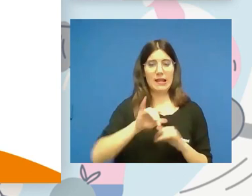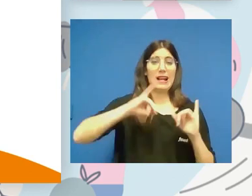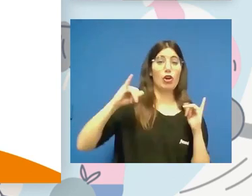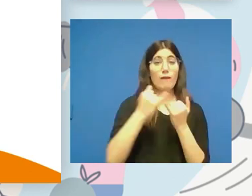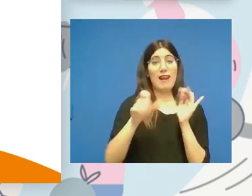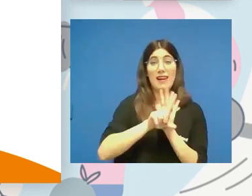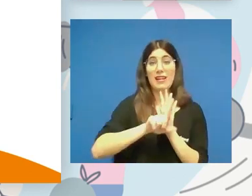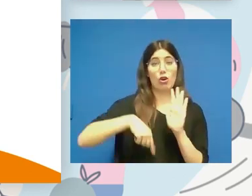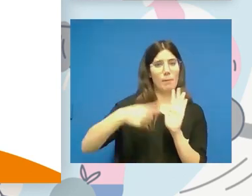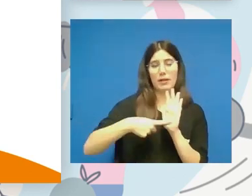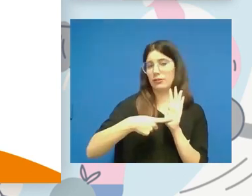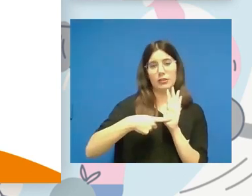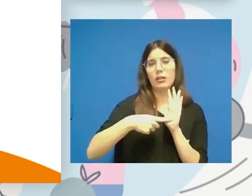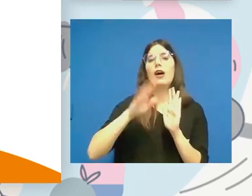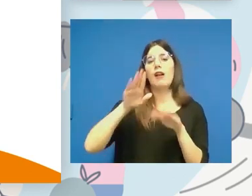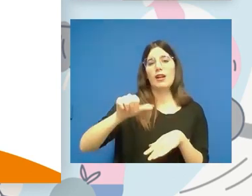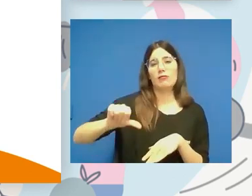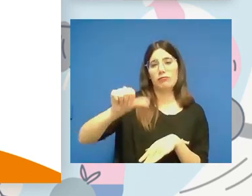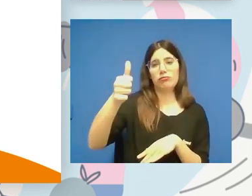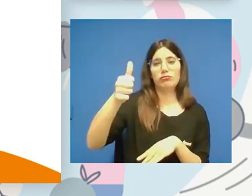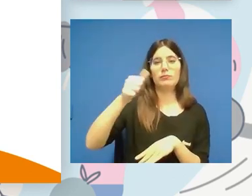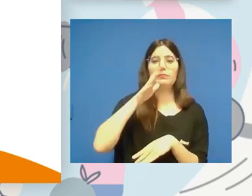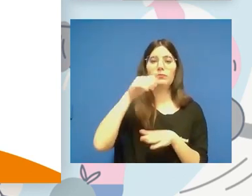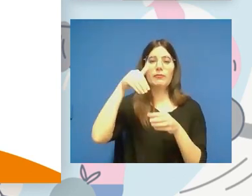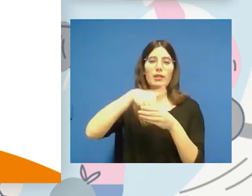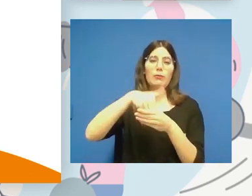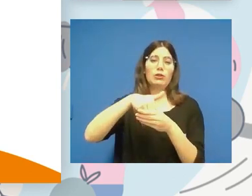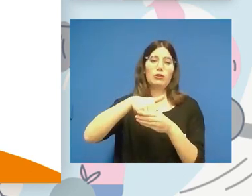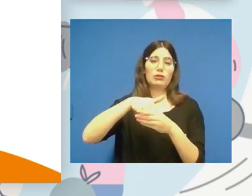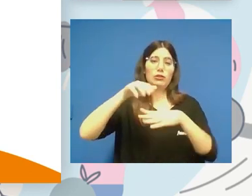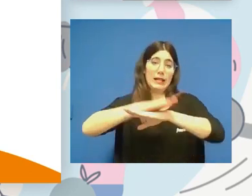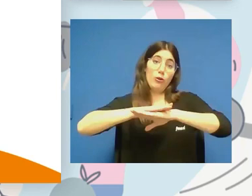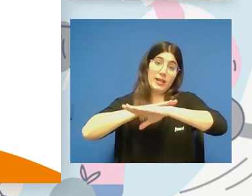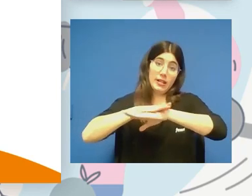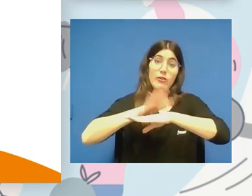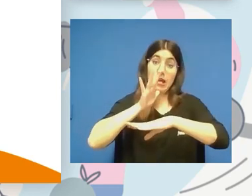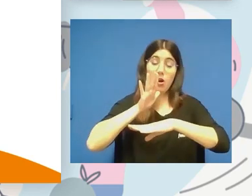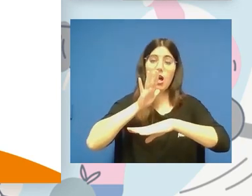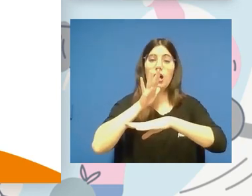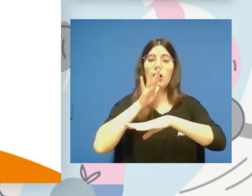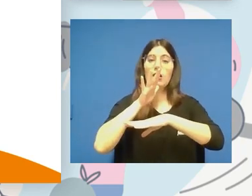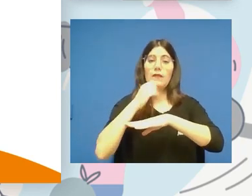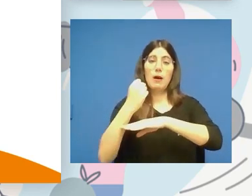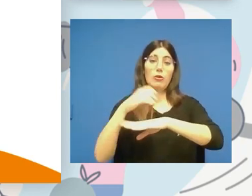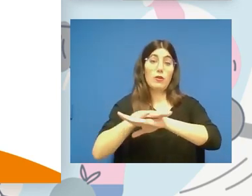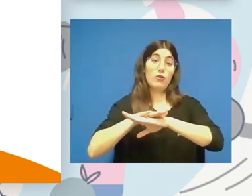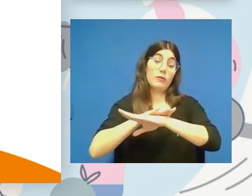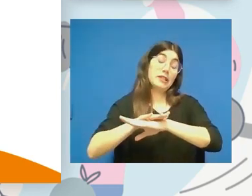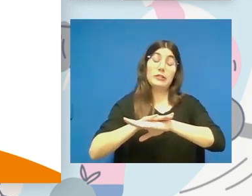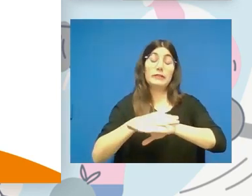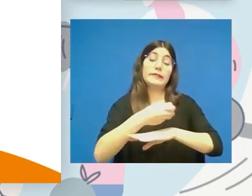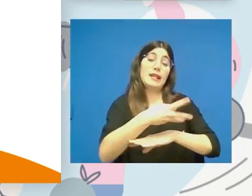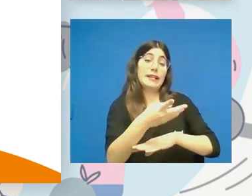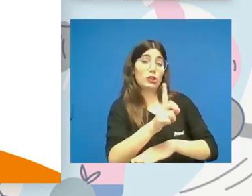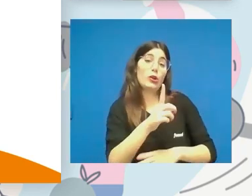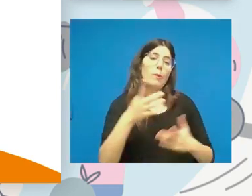Se salió adelante con los votos de los partidos que apoyan al Gobierno. No pudieron contar con el